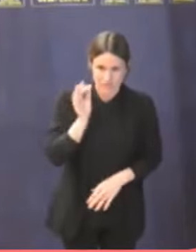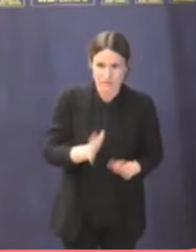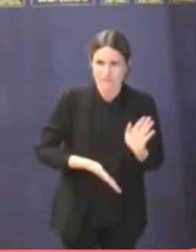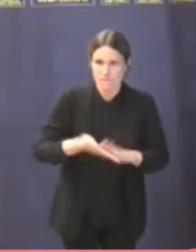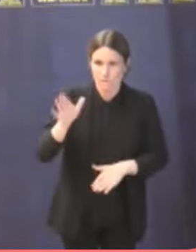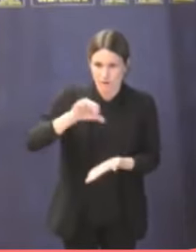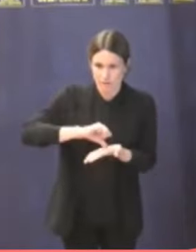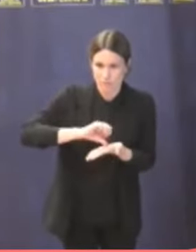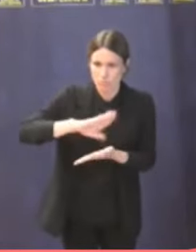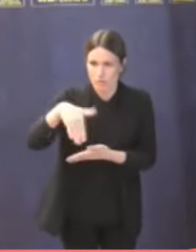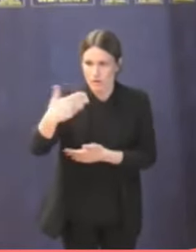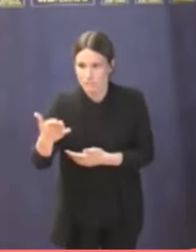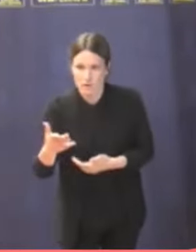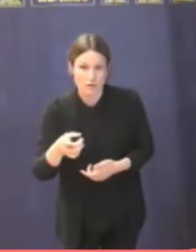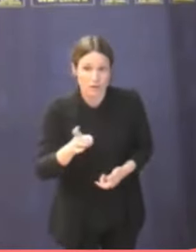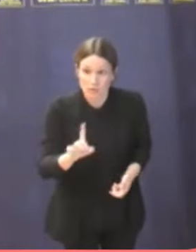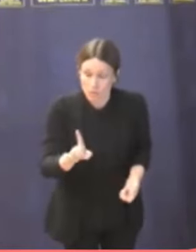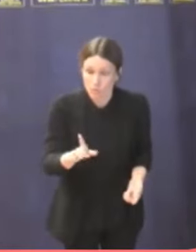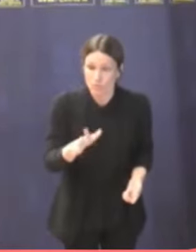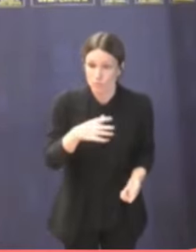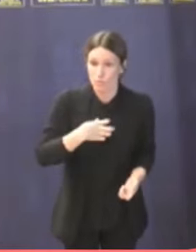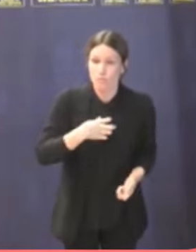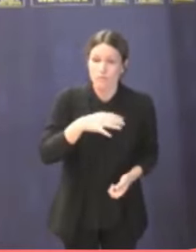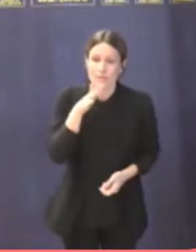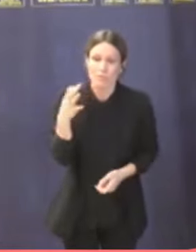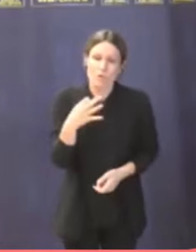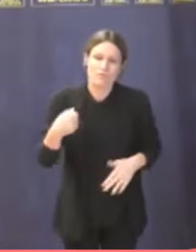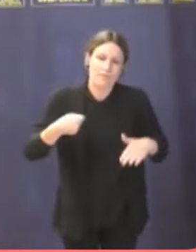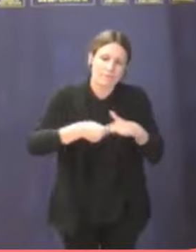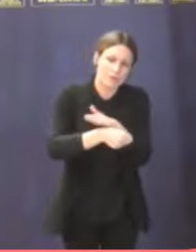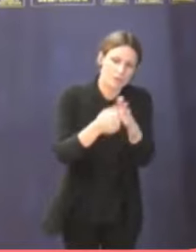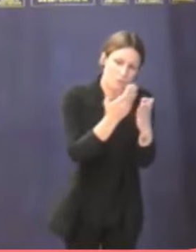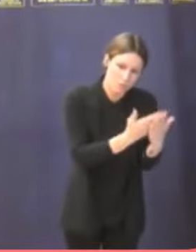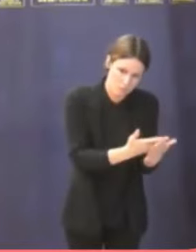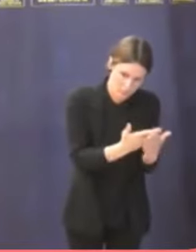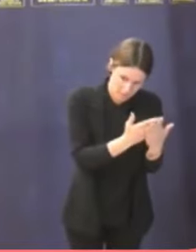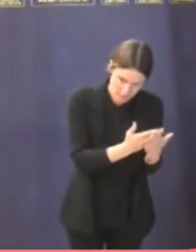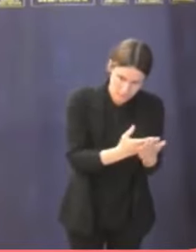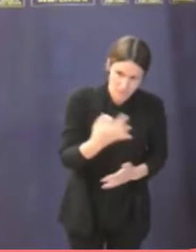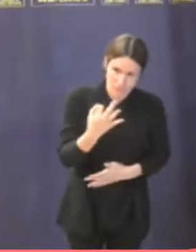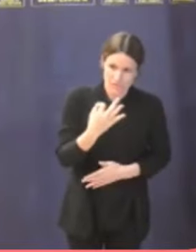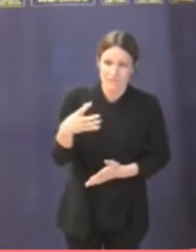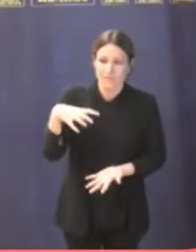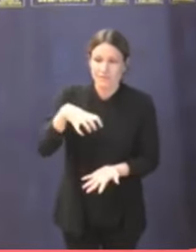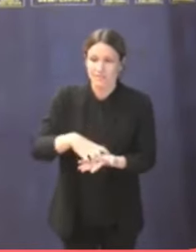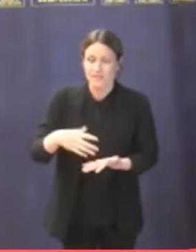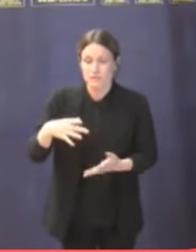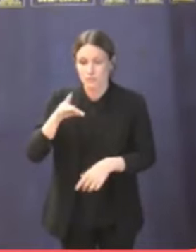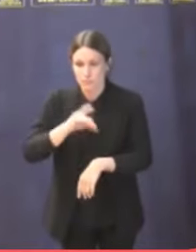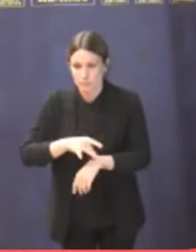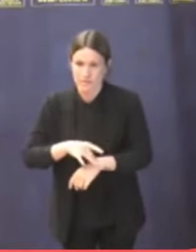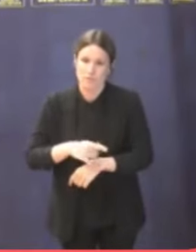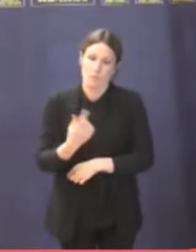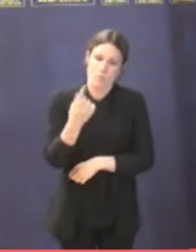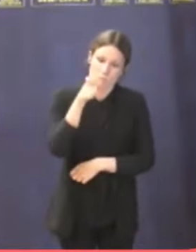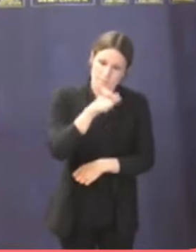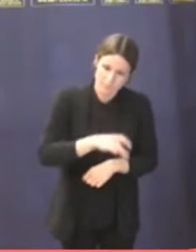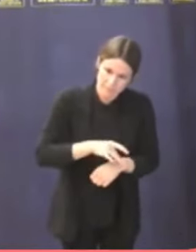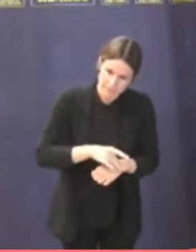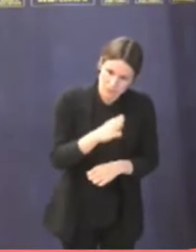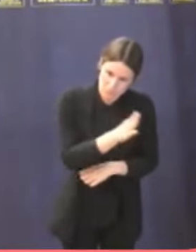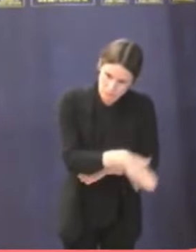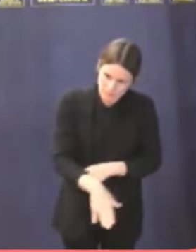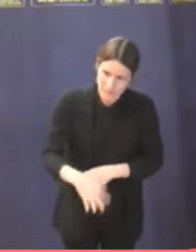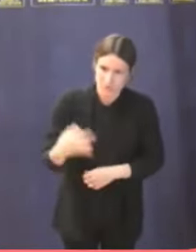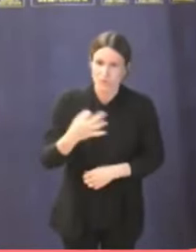de los núcleos urbanos porque los niños y niñas tienen que estar escolarizados. Tienen que tener un centro médico, un pediatra, tienen que tener